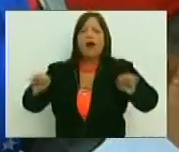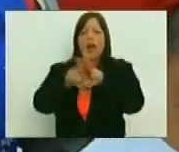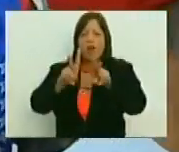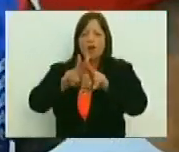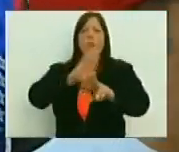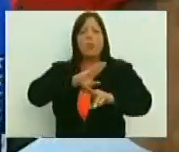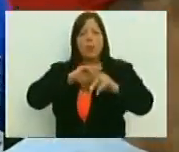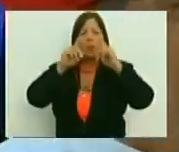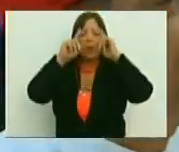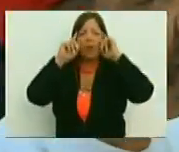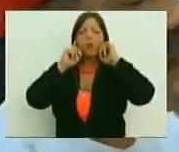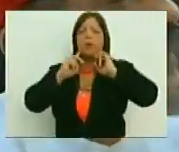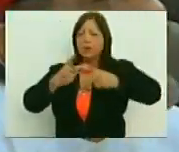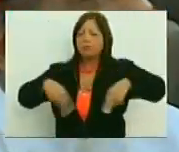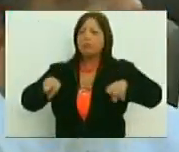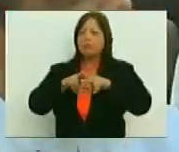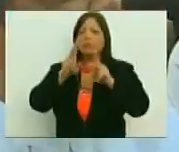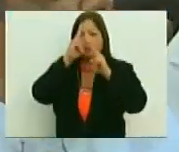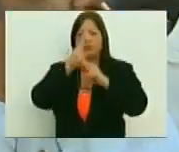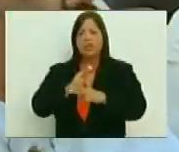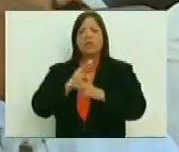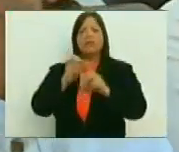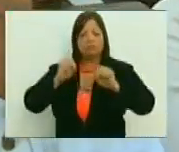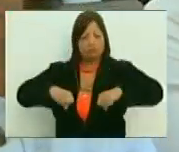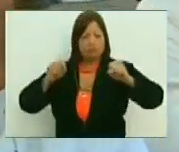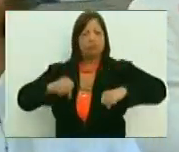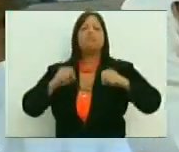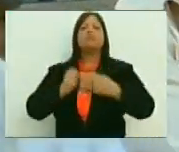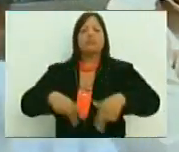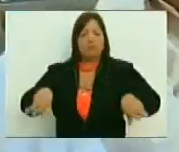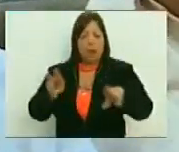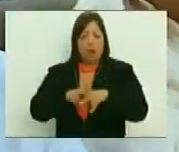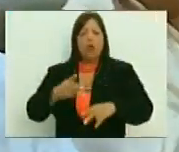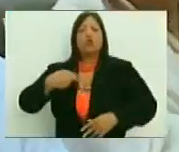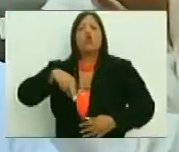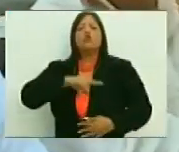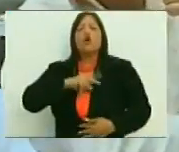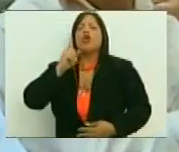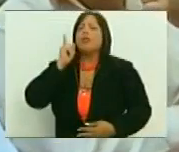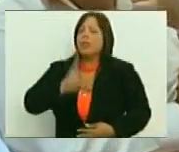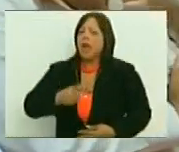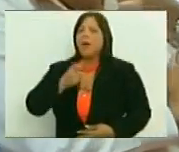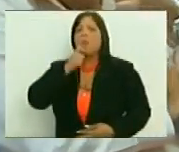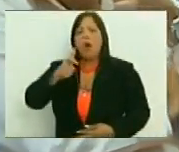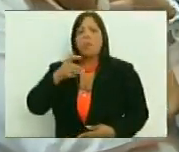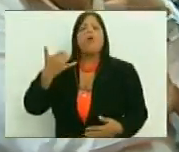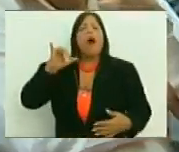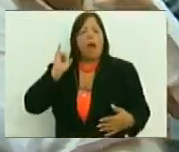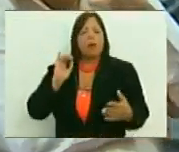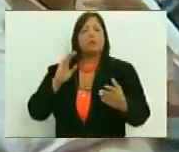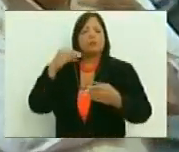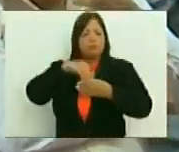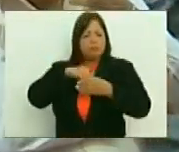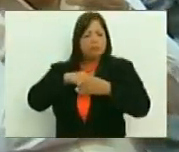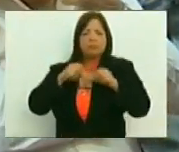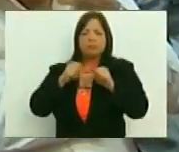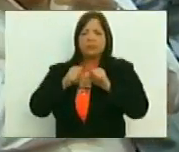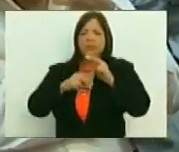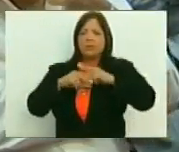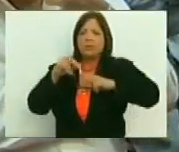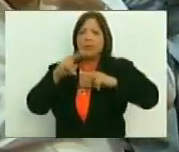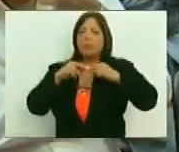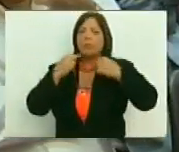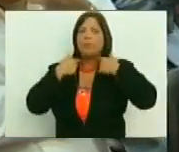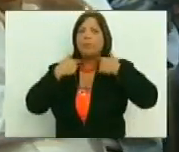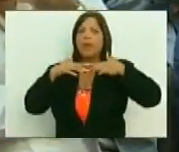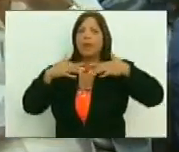la supervivencia como tal, o cierto que ese es un valor, que nosotros tenemos como pueblo, y que lo fuimos perdiendo